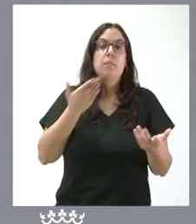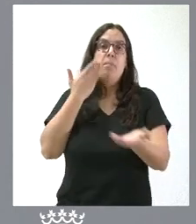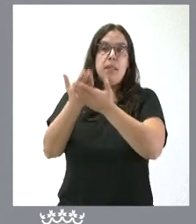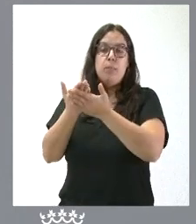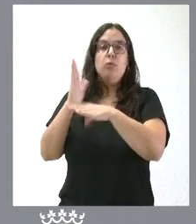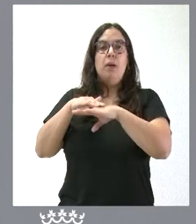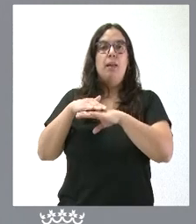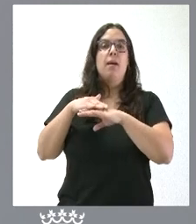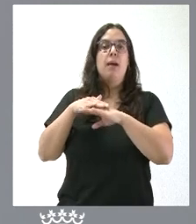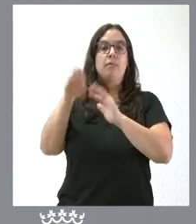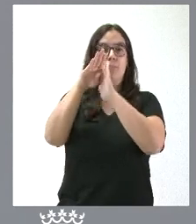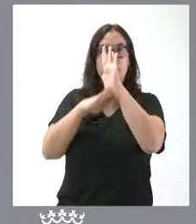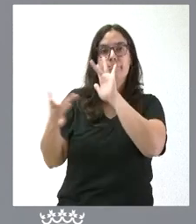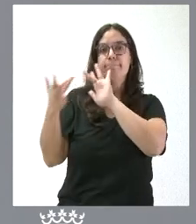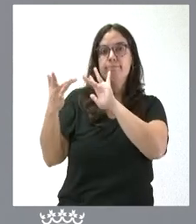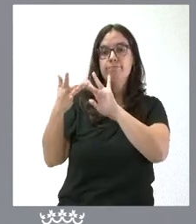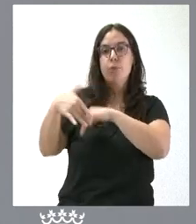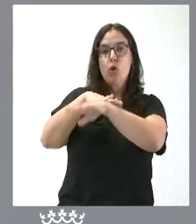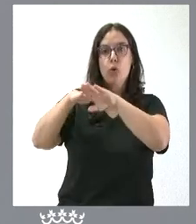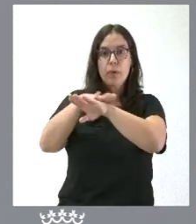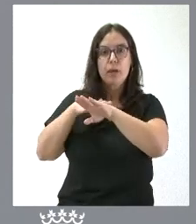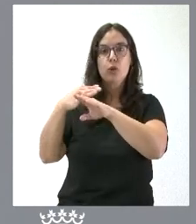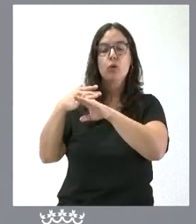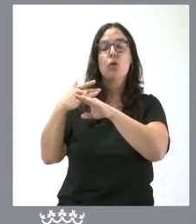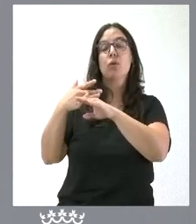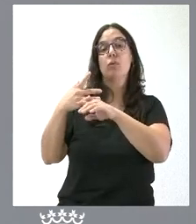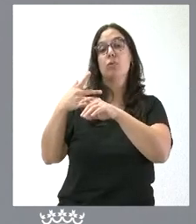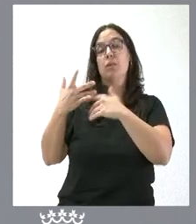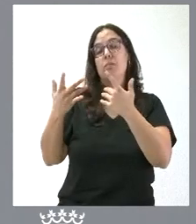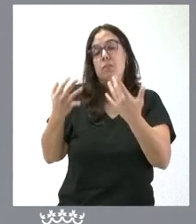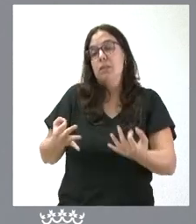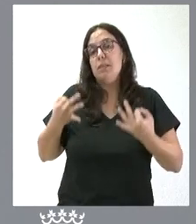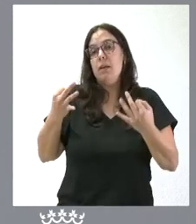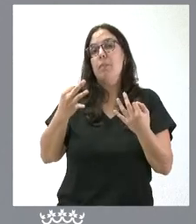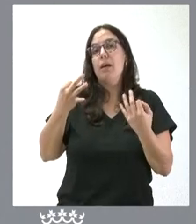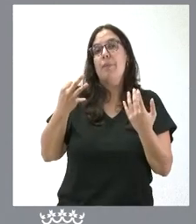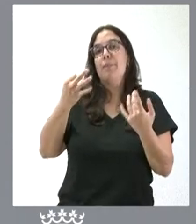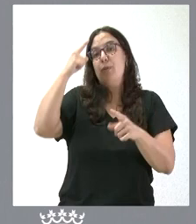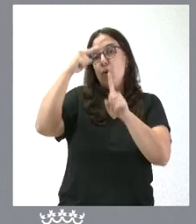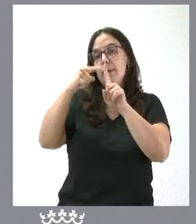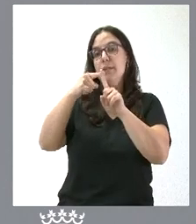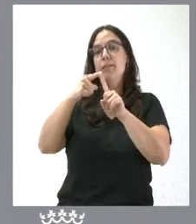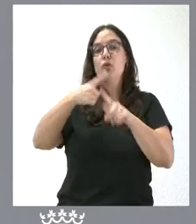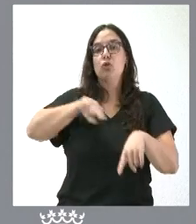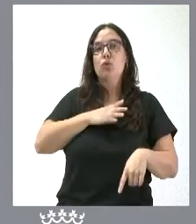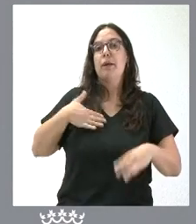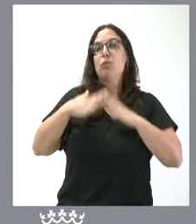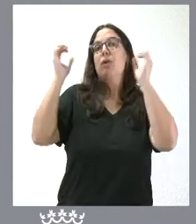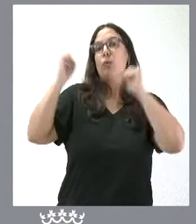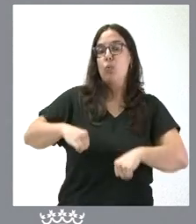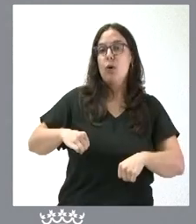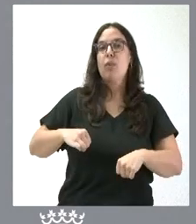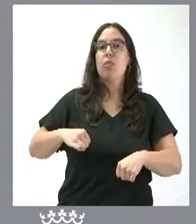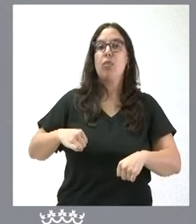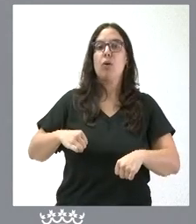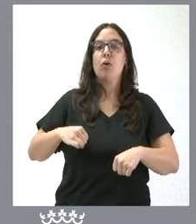permitirá establecer contactos con el Gobierno y siempre en el sentido que tenemos como comunidad alcanzar un acuerdo sobre la